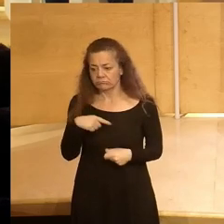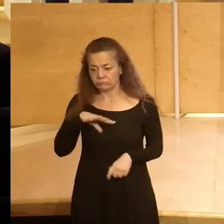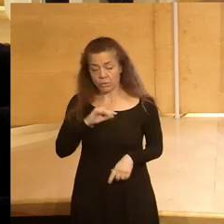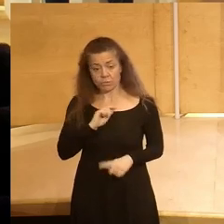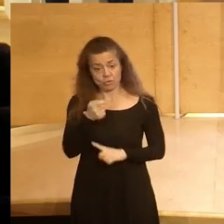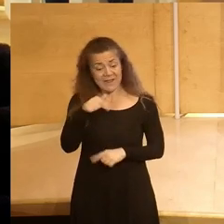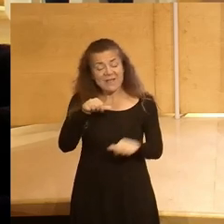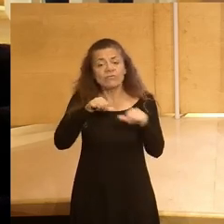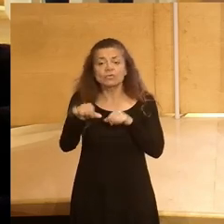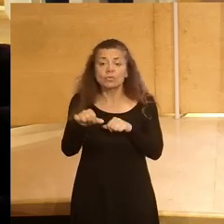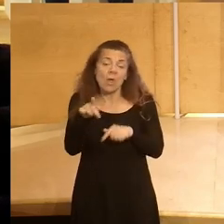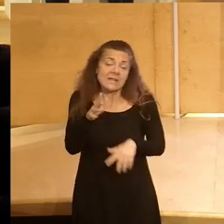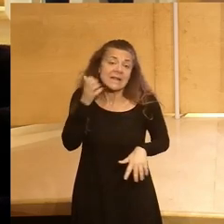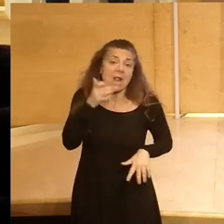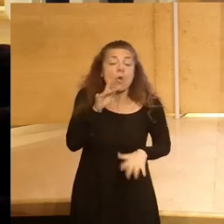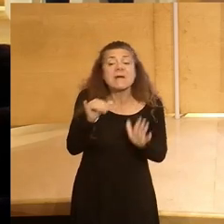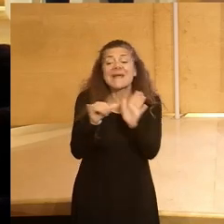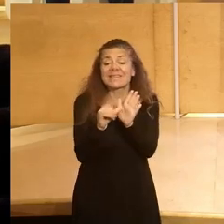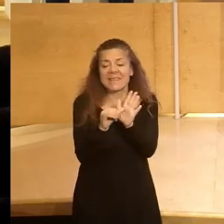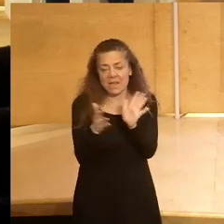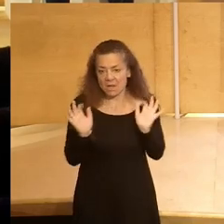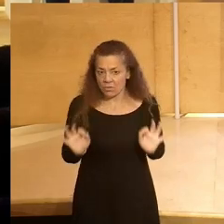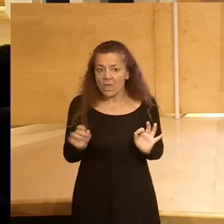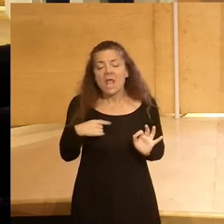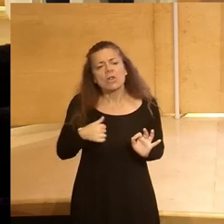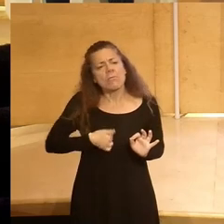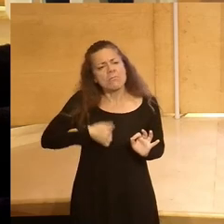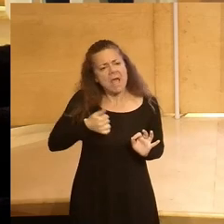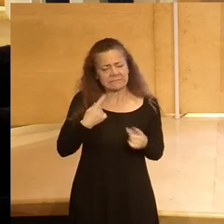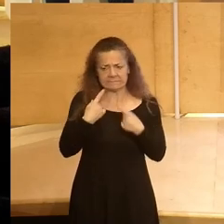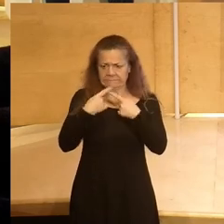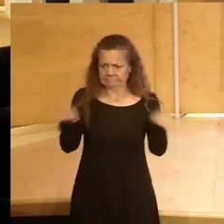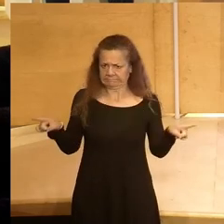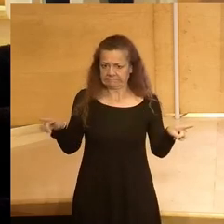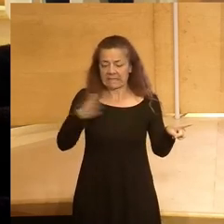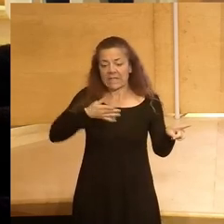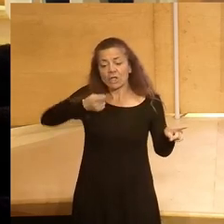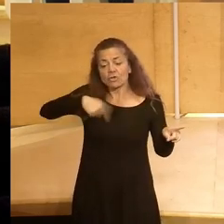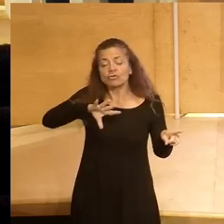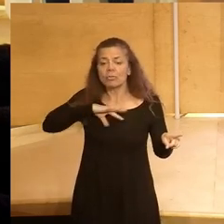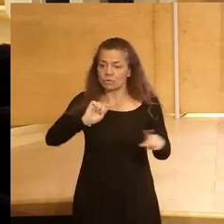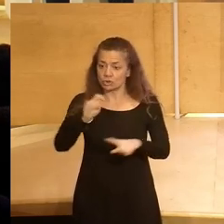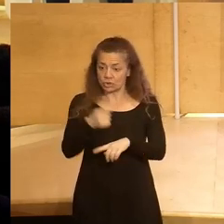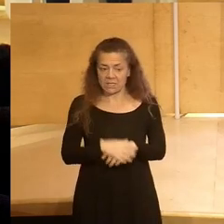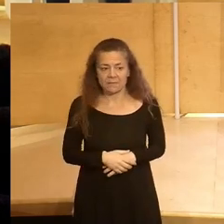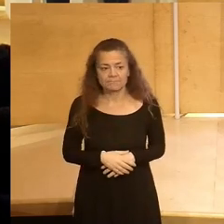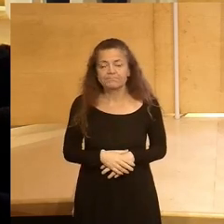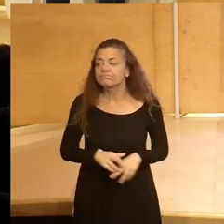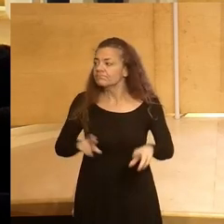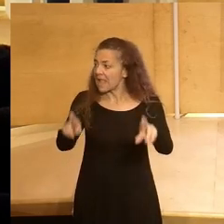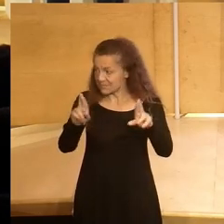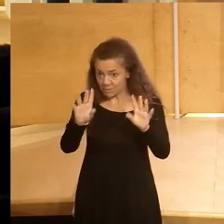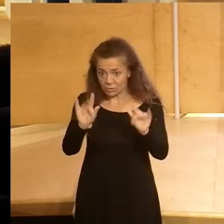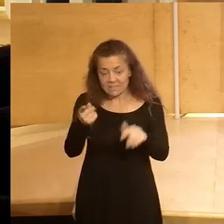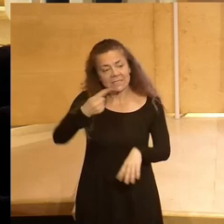futuro sea el utópico o lo más cercano al utópico y lo más alejado del distópico que podamos lograr esperemos que sí